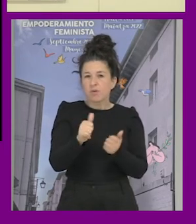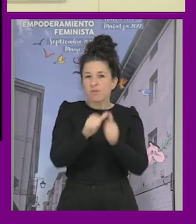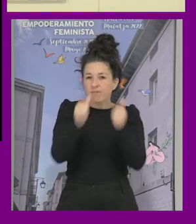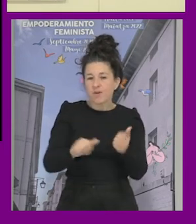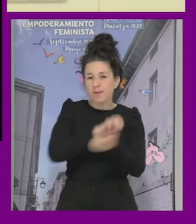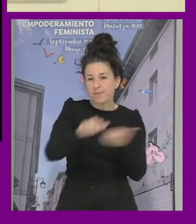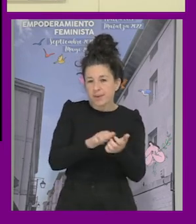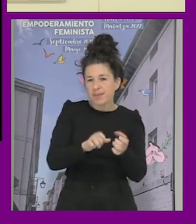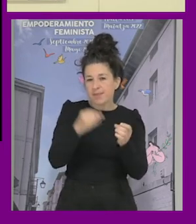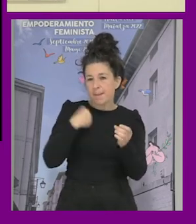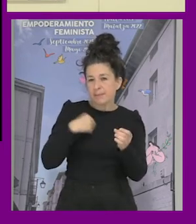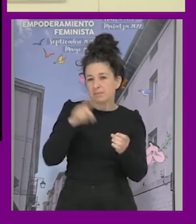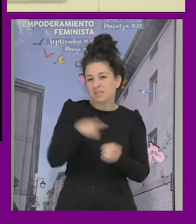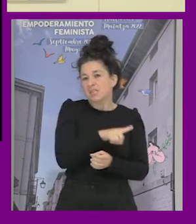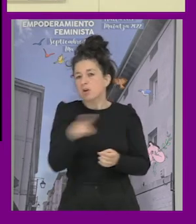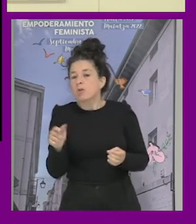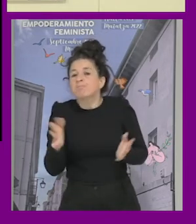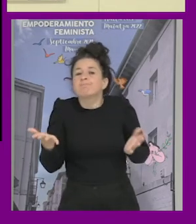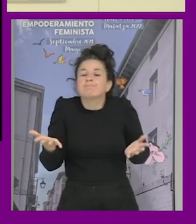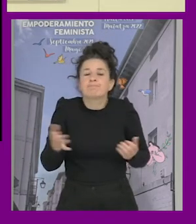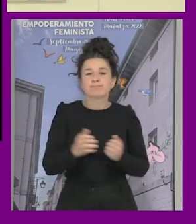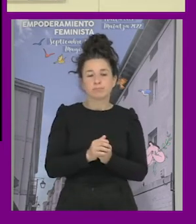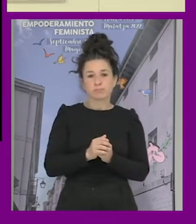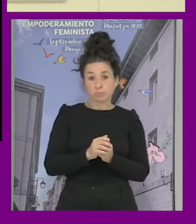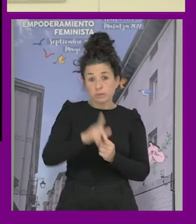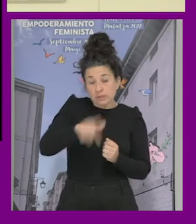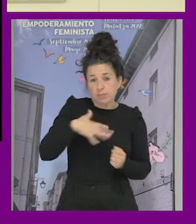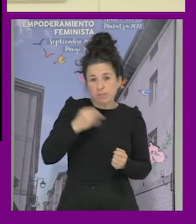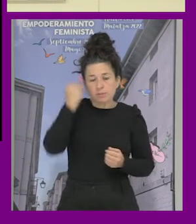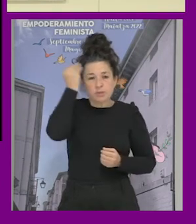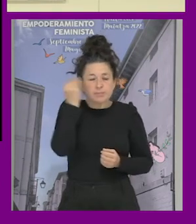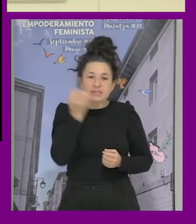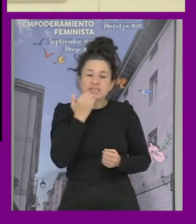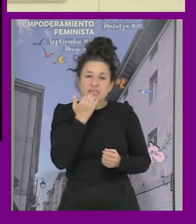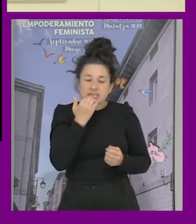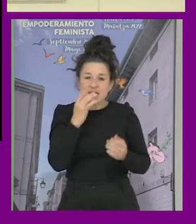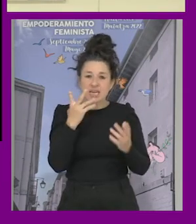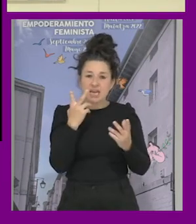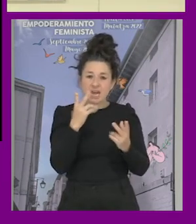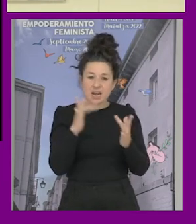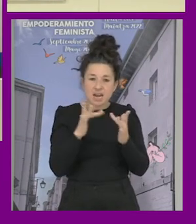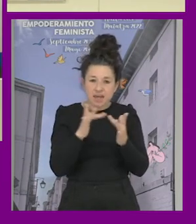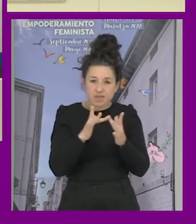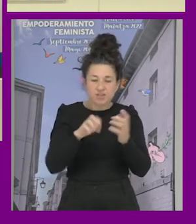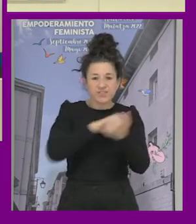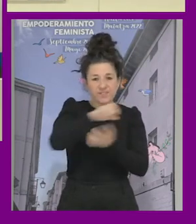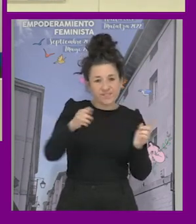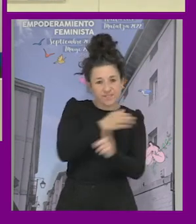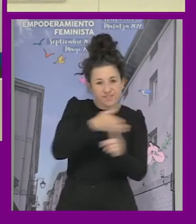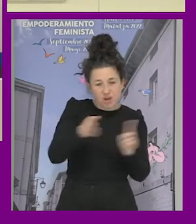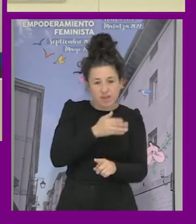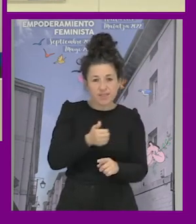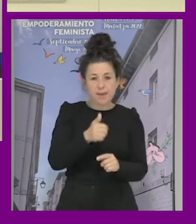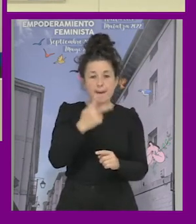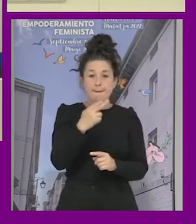pero incluso podríamos plantarnos si las relaciones de violencia entre parejas heteros siguen los patrones supuestos